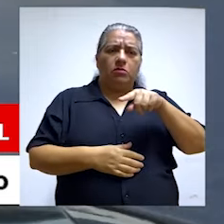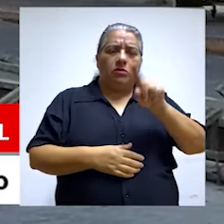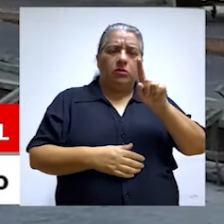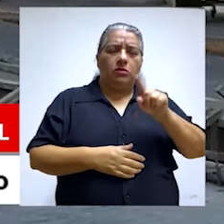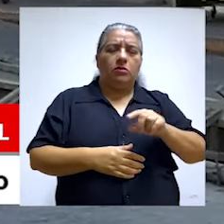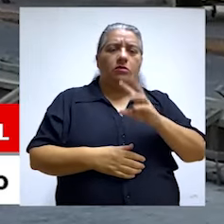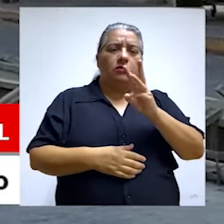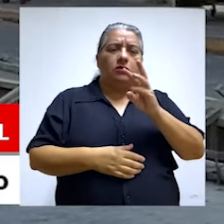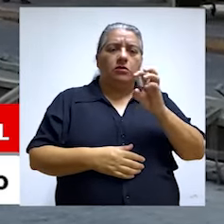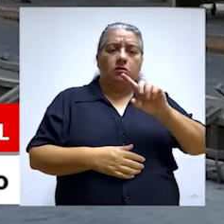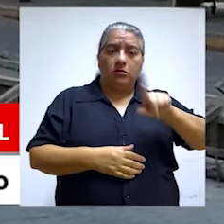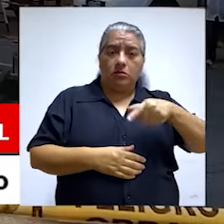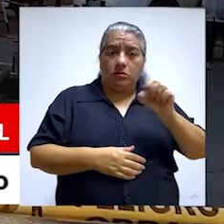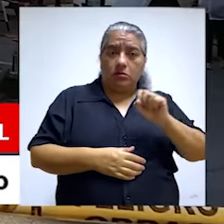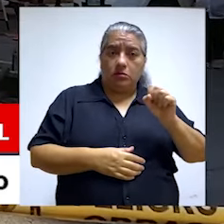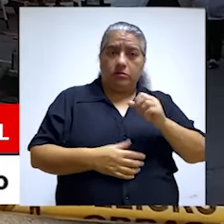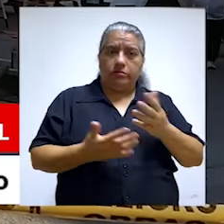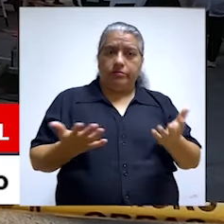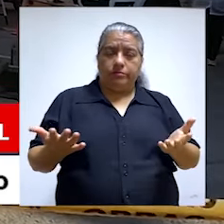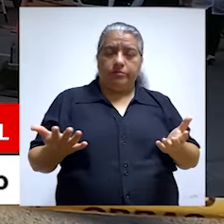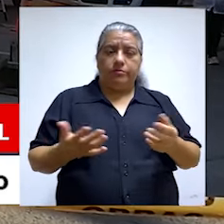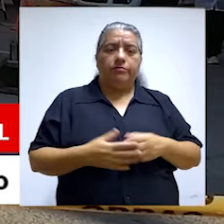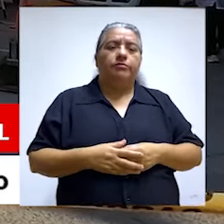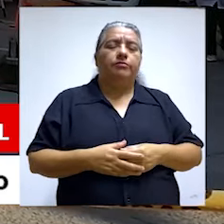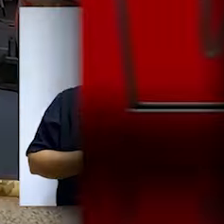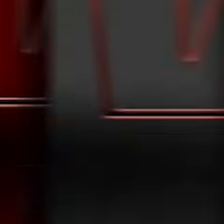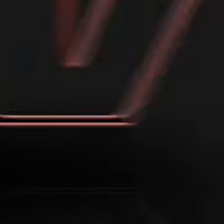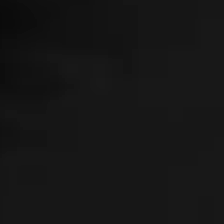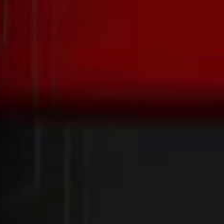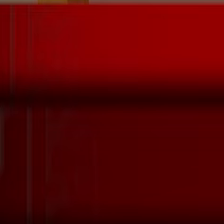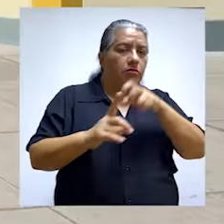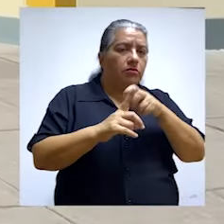está valorizada en más de 2 millones 600 mil soles.